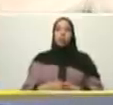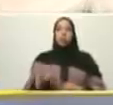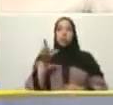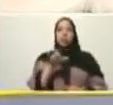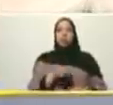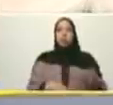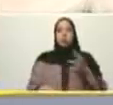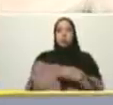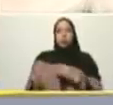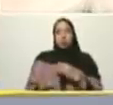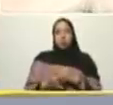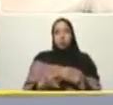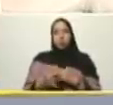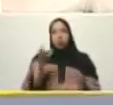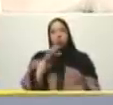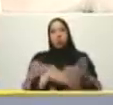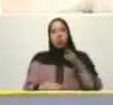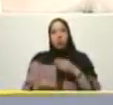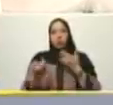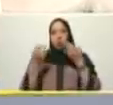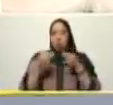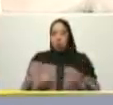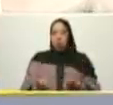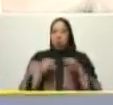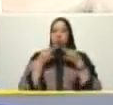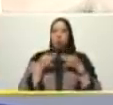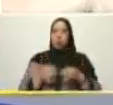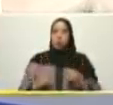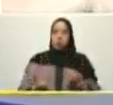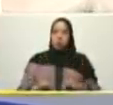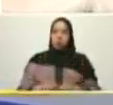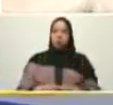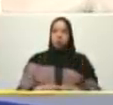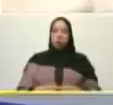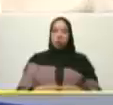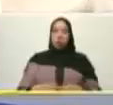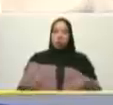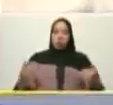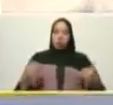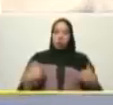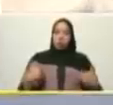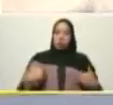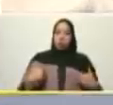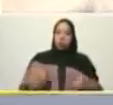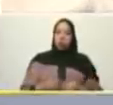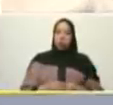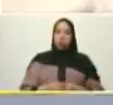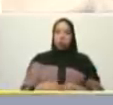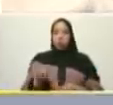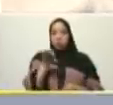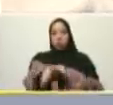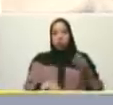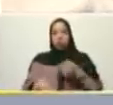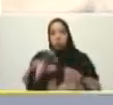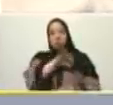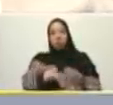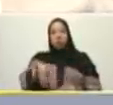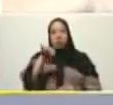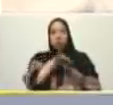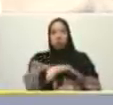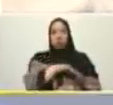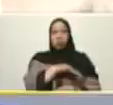con la ciencia las ciencias naturales las ciencias exactas las ciencias sociales